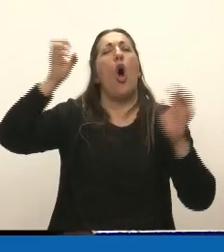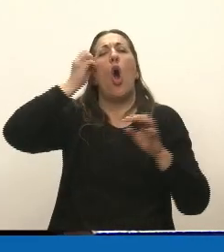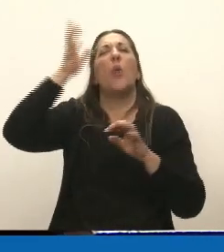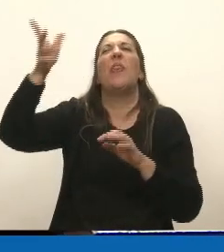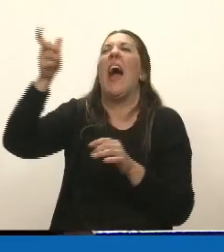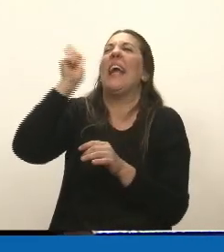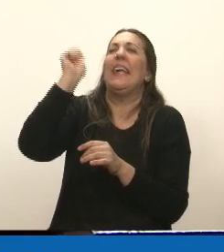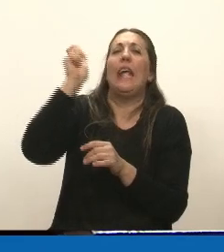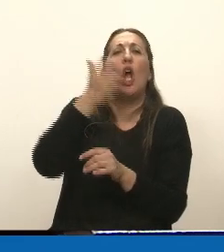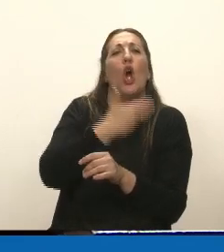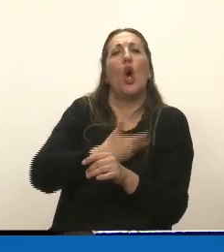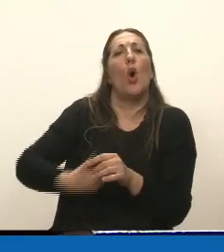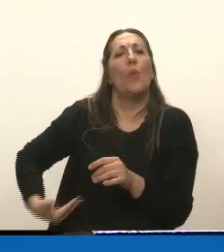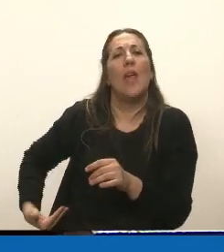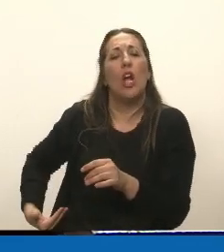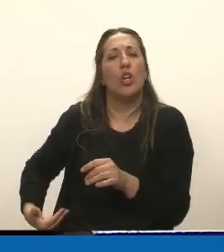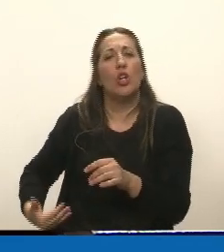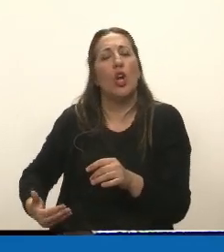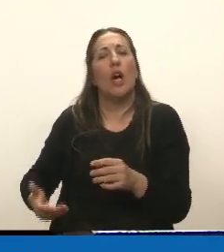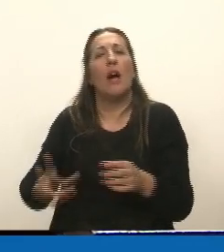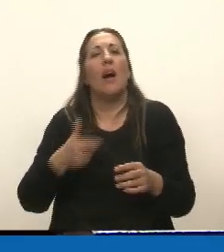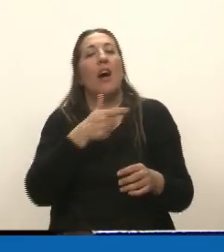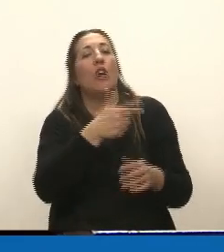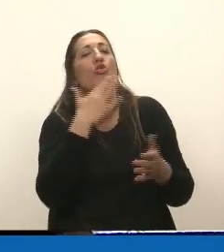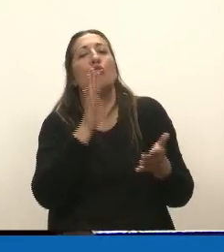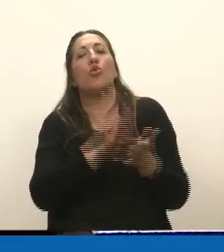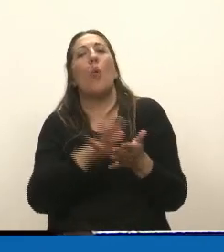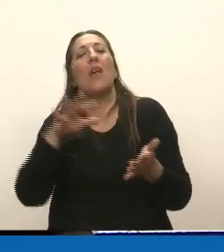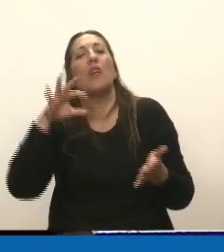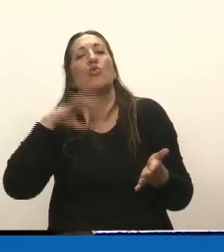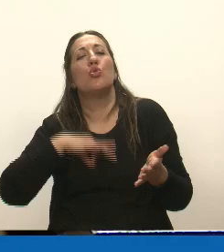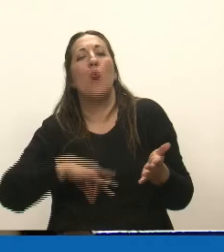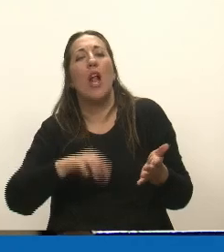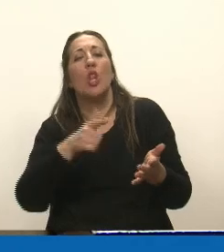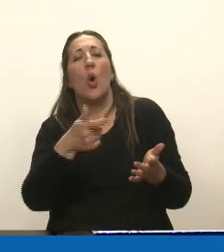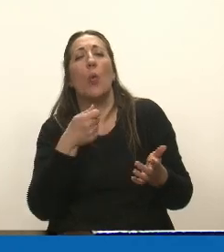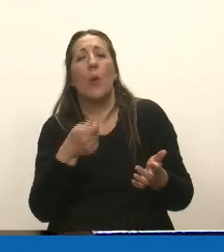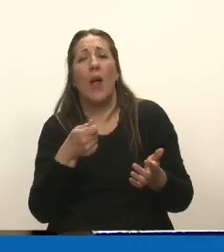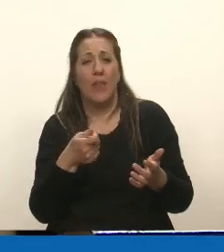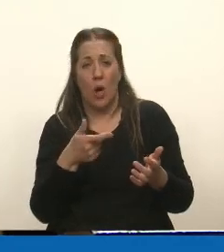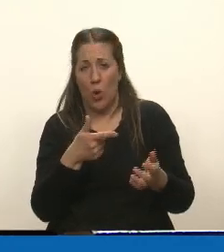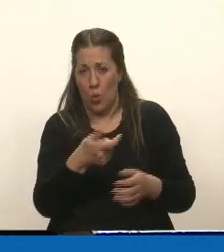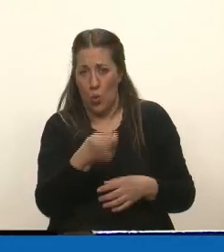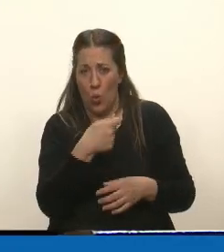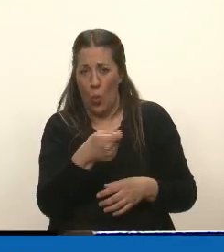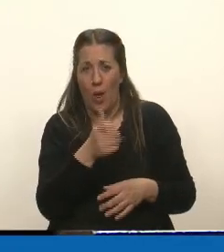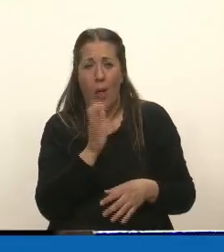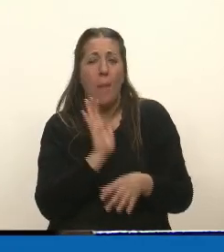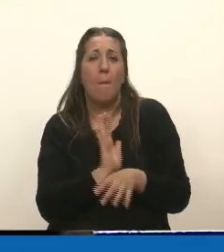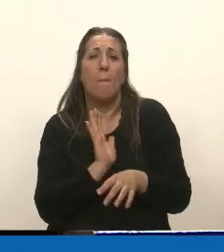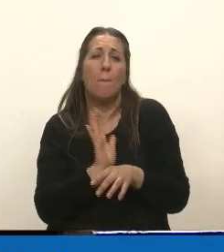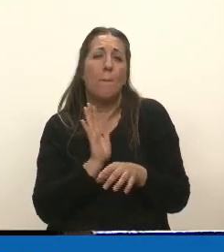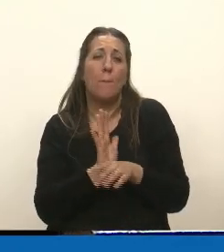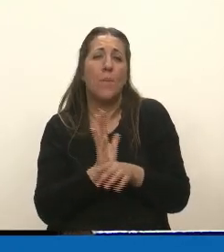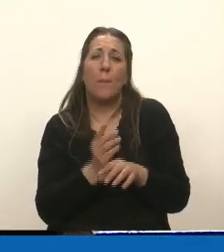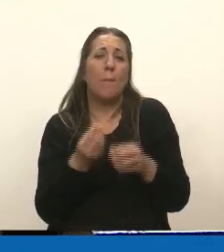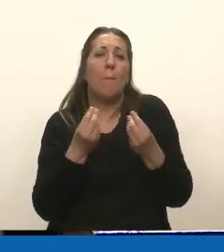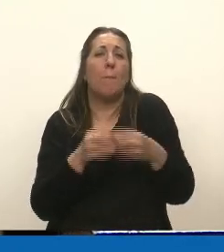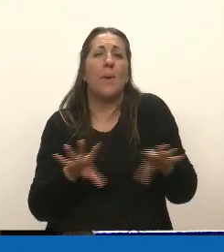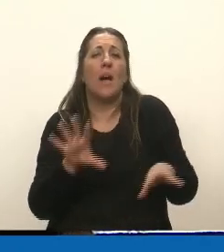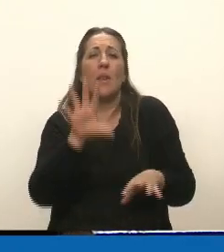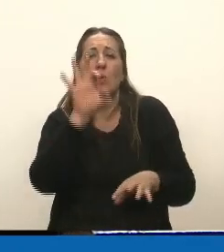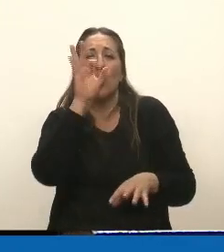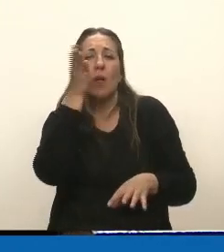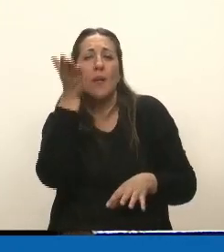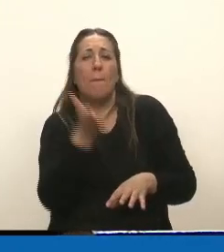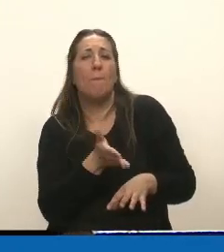del poder adquisitivo de los jubilados. ¿Quién puede discutir hoy que los jubilados no han perdido al menos el 50%